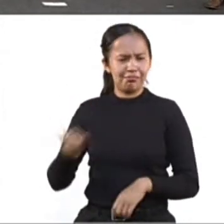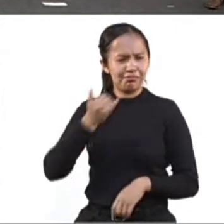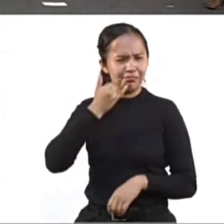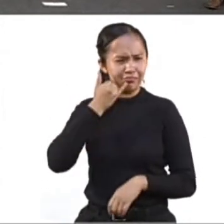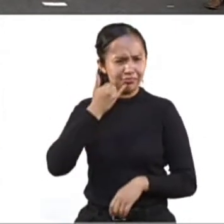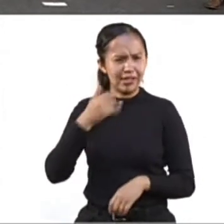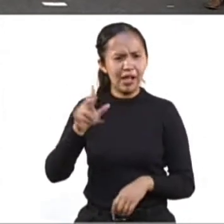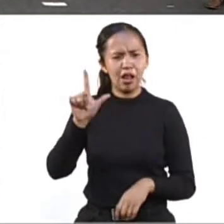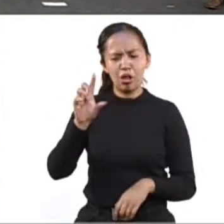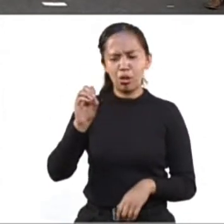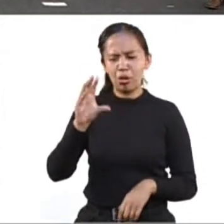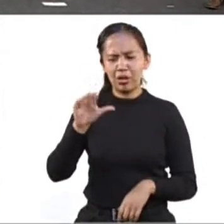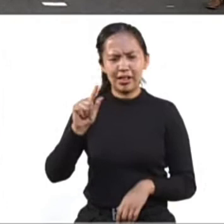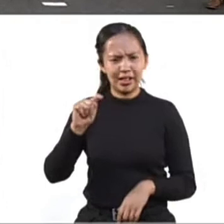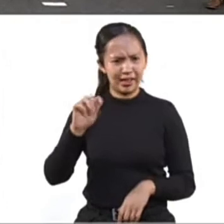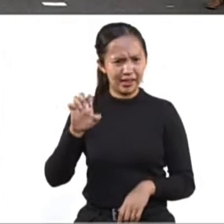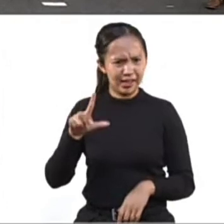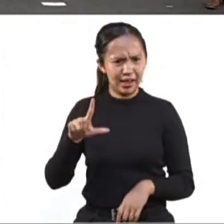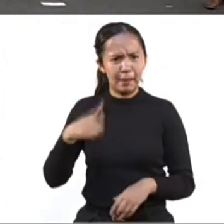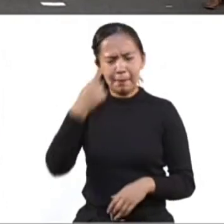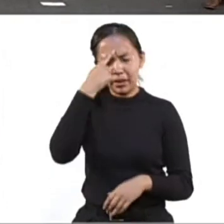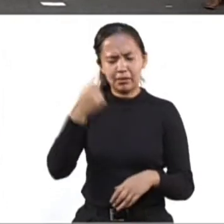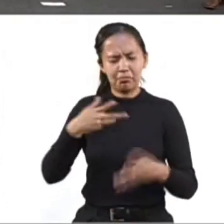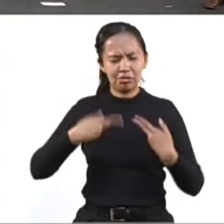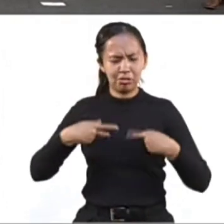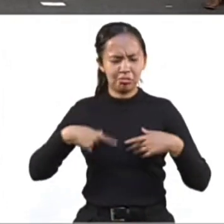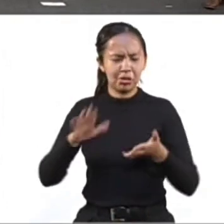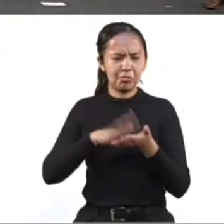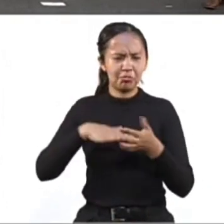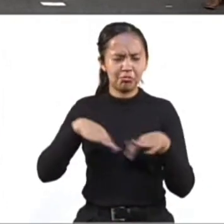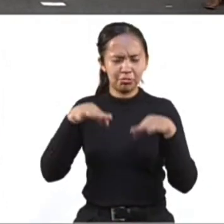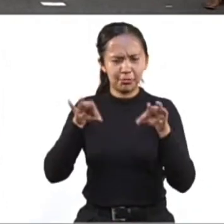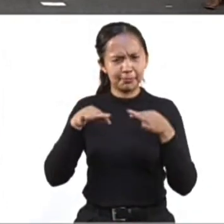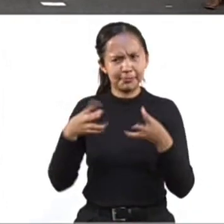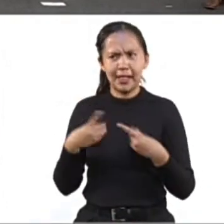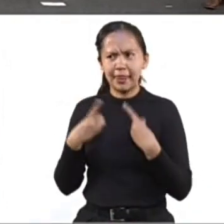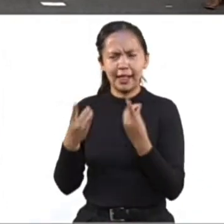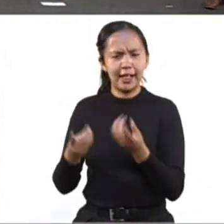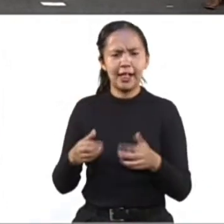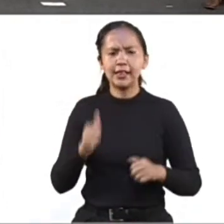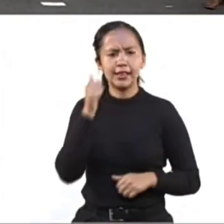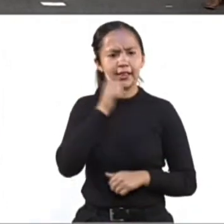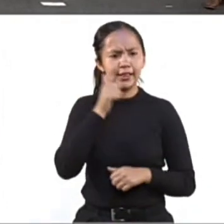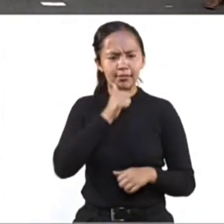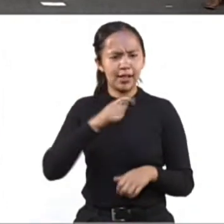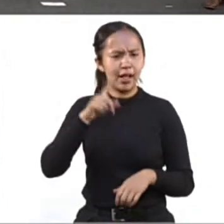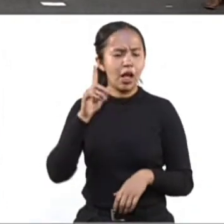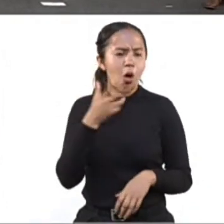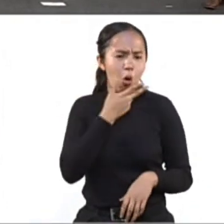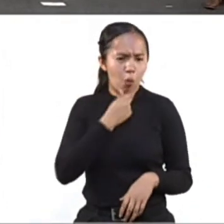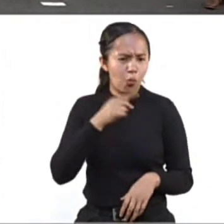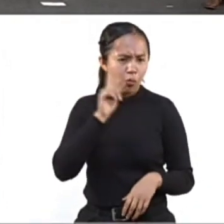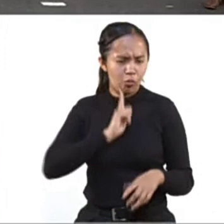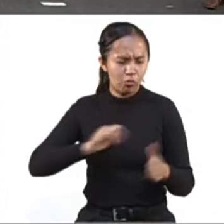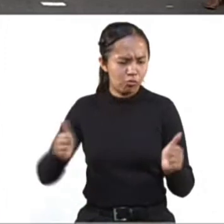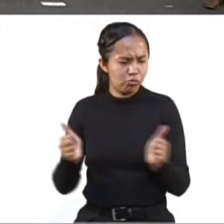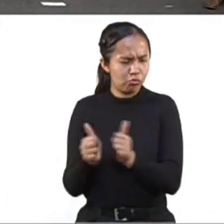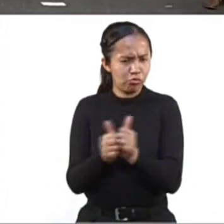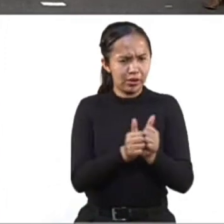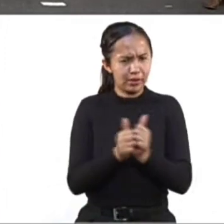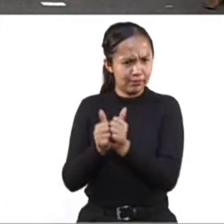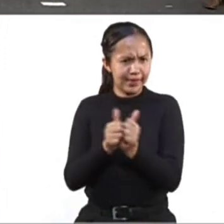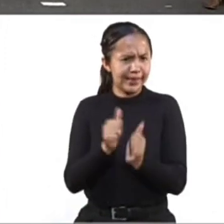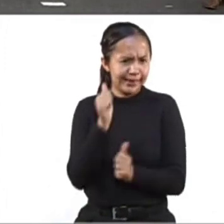Locatel, en la que vamos a estar brindando asesoría y acompañamiento a todas las personas que quieran realizar un